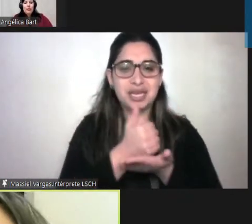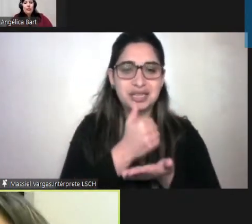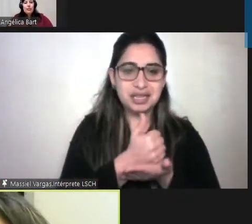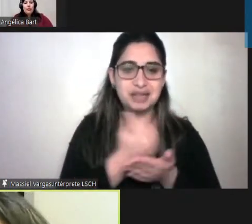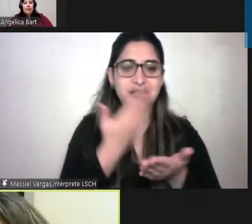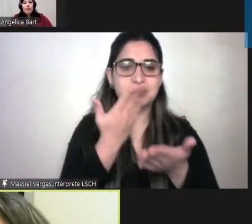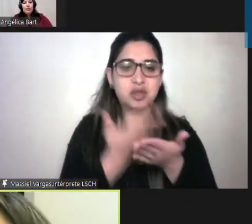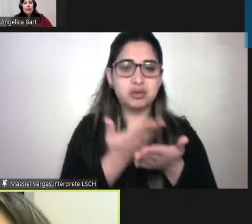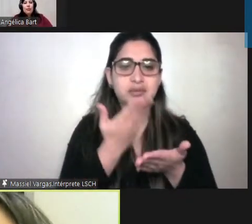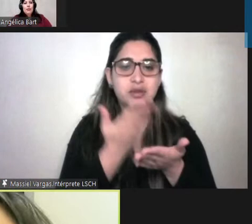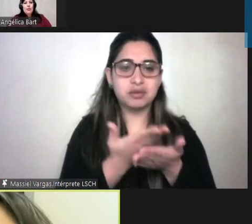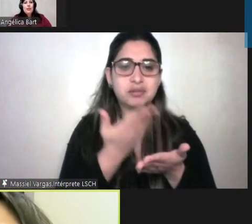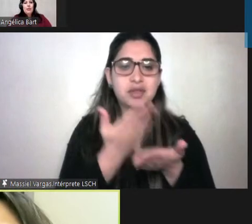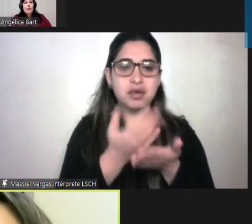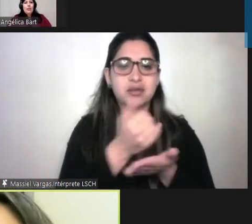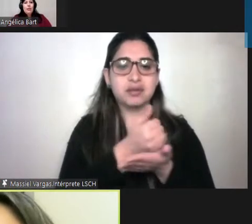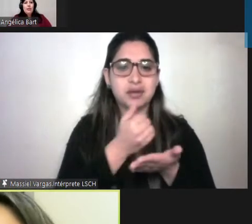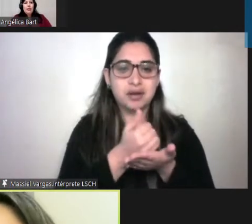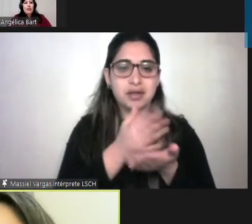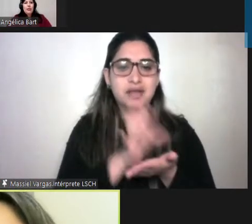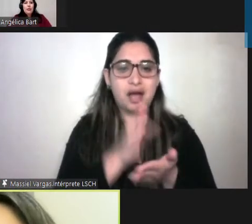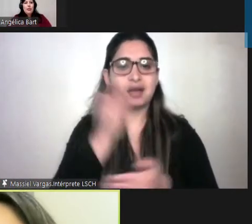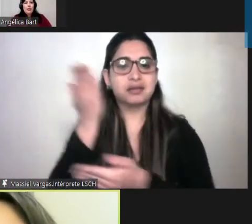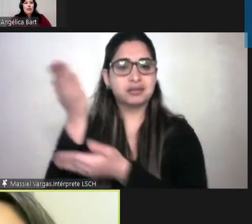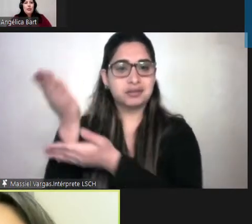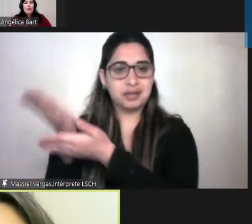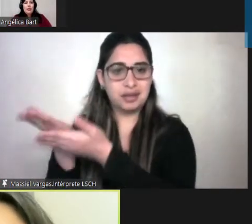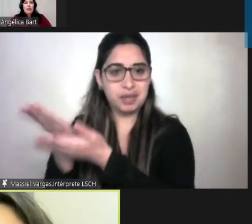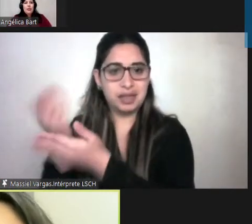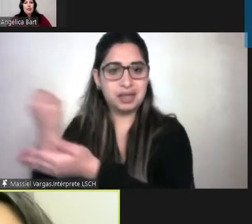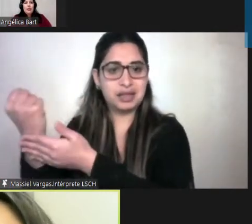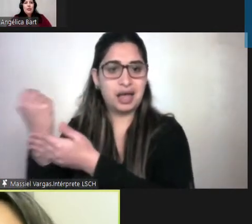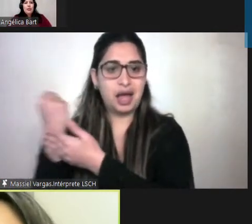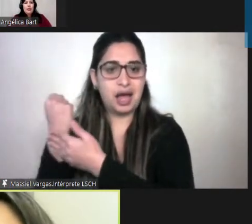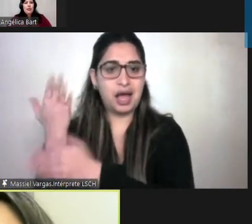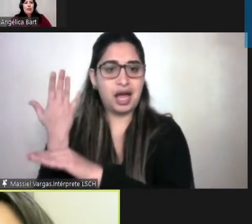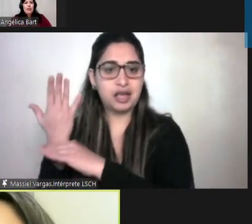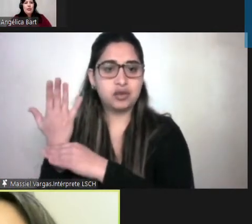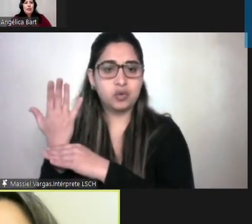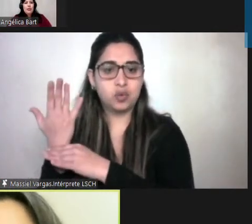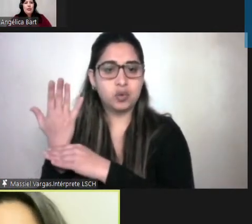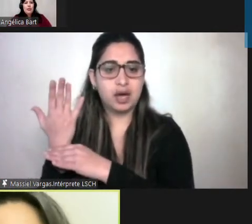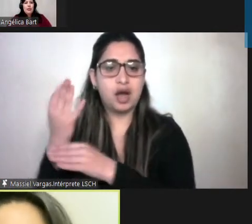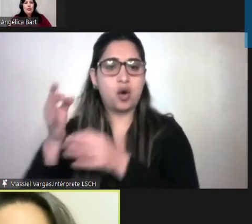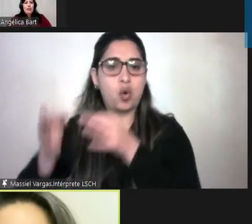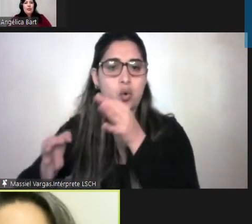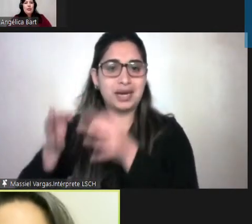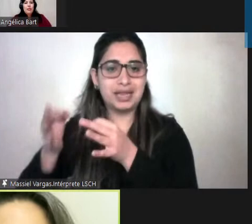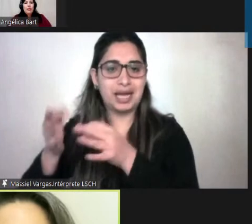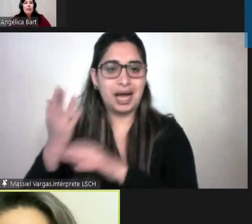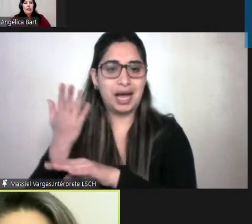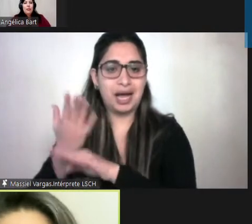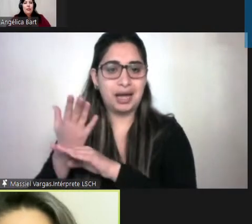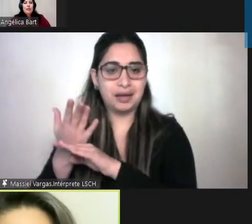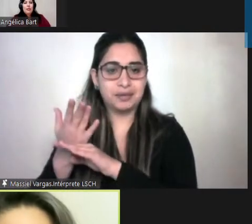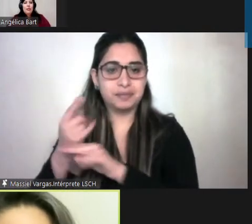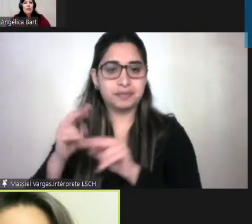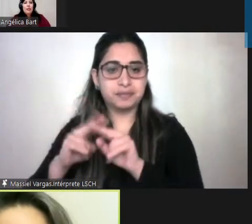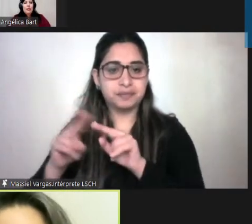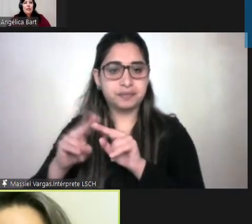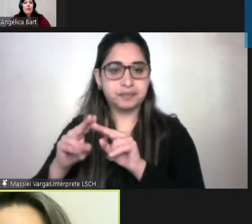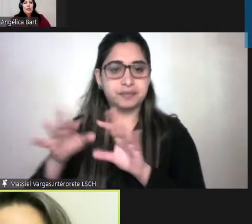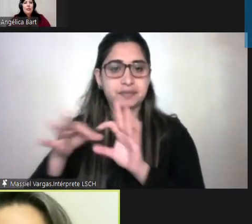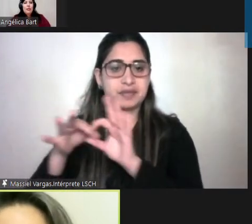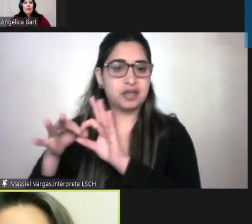pueden acercarse también a solicitar esta ayuda este apoyo de asesoría jurídica a través de nuestras direcciones regionales